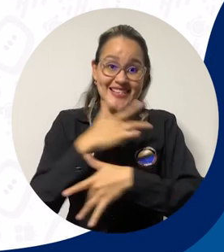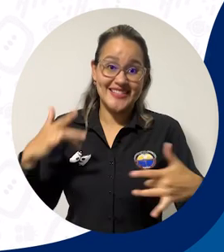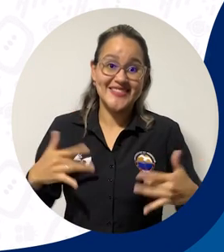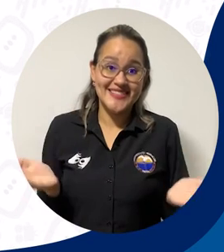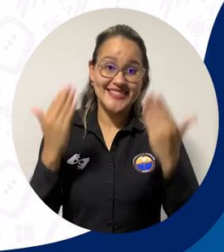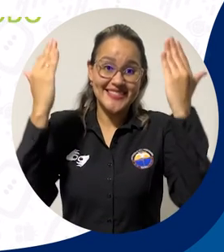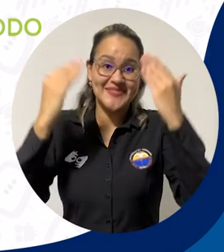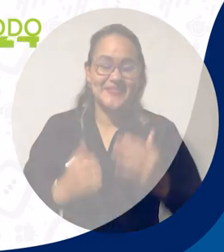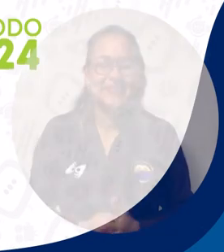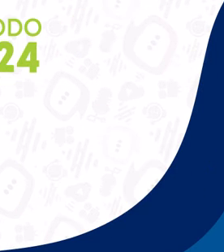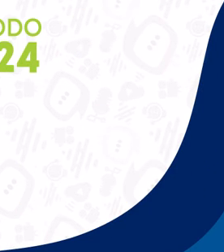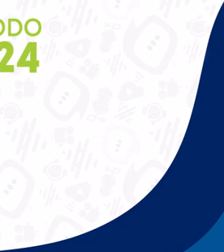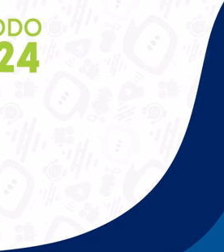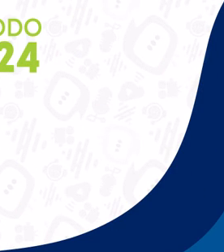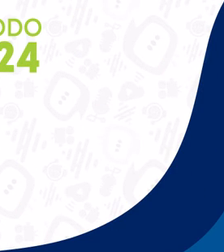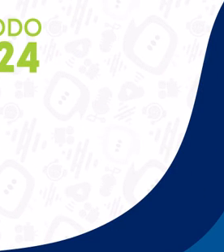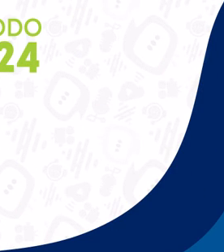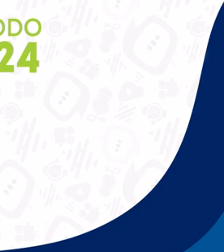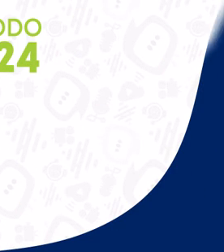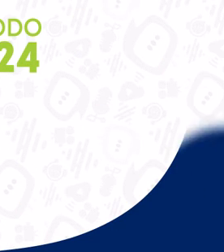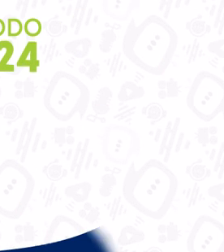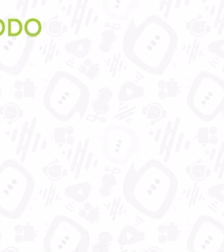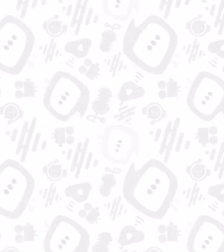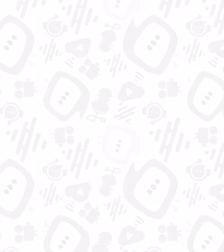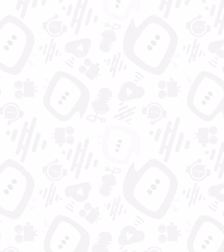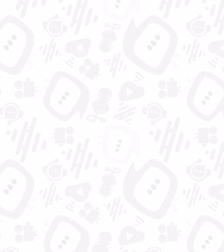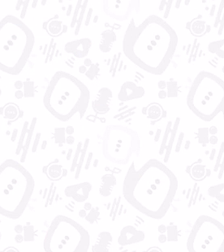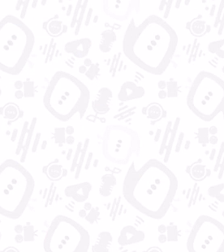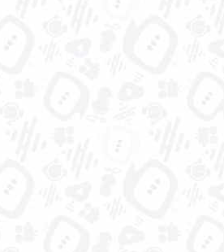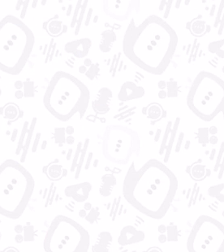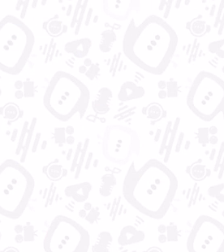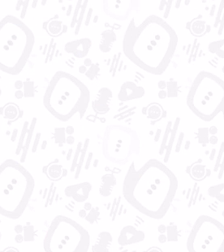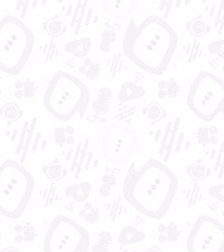Universidad del Matalena, aún más incluyente e innovadora.